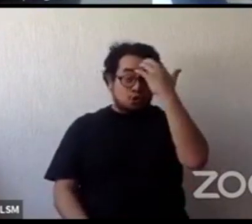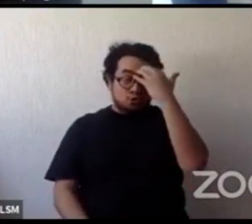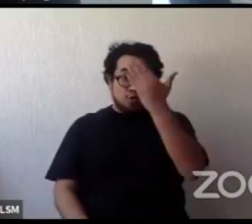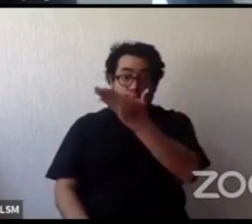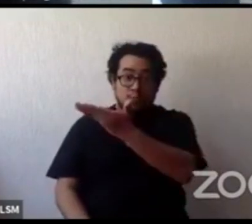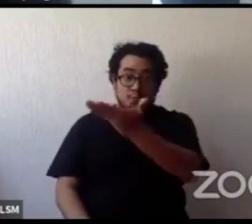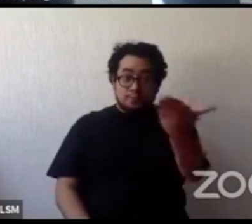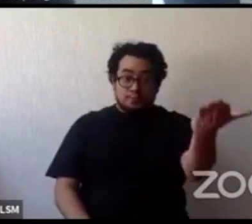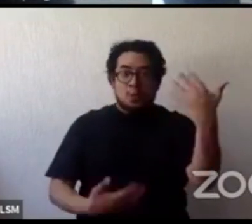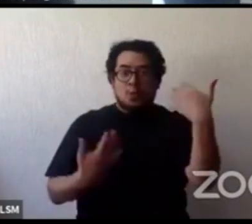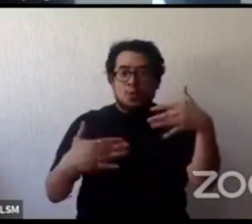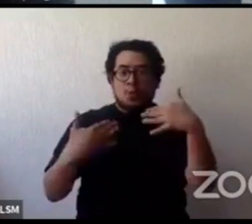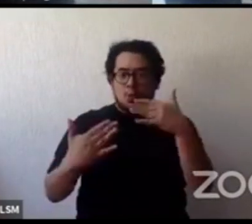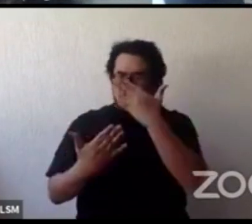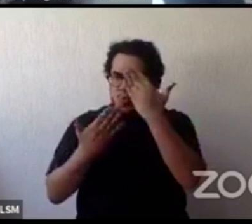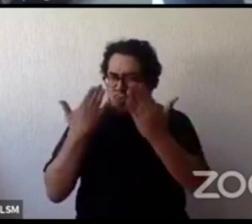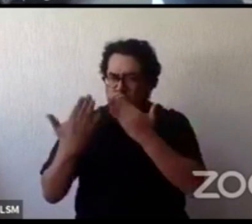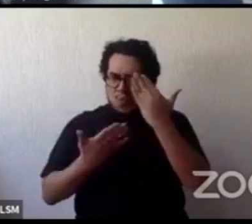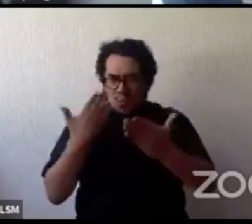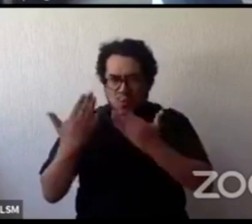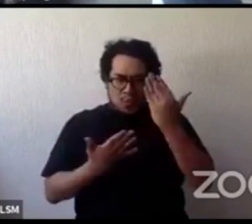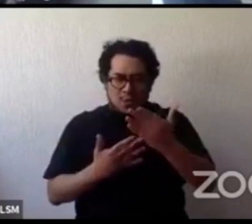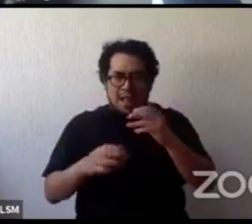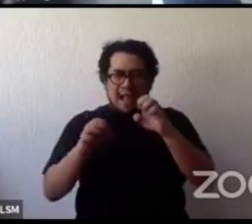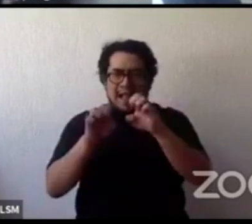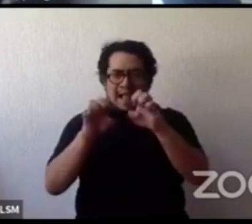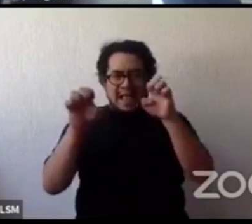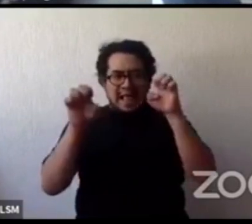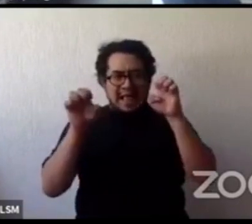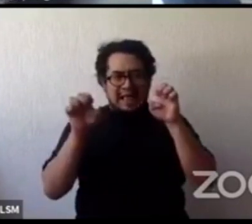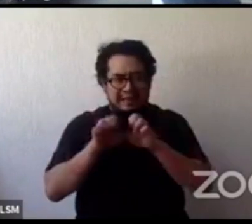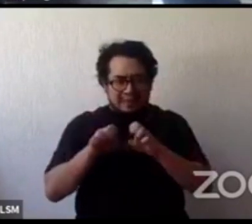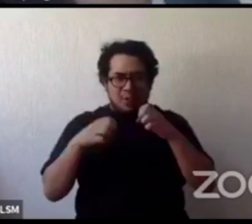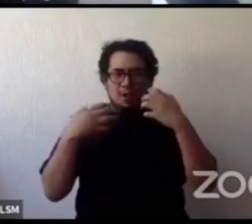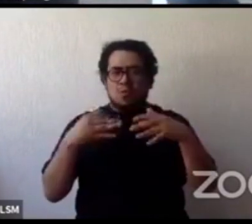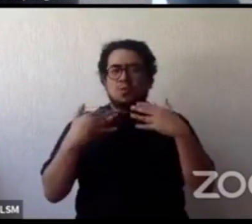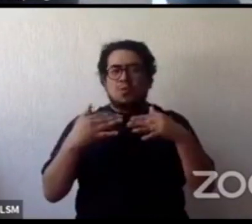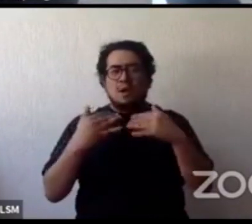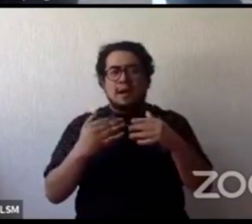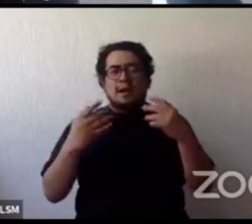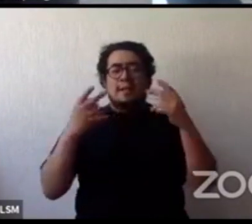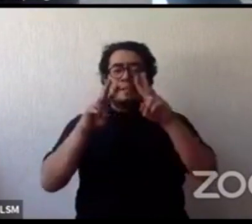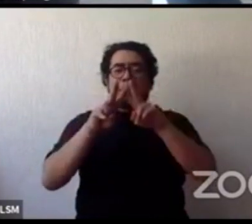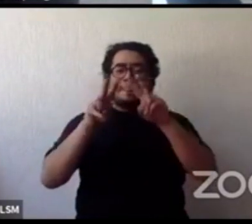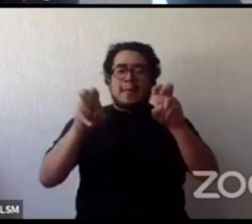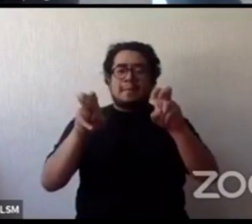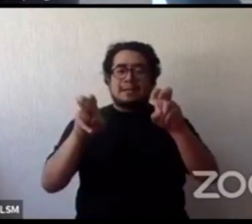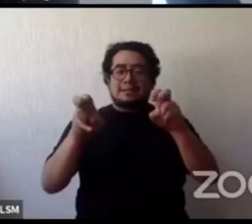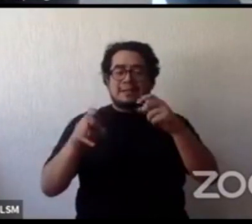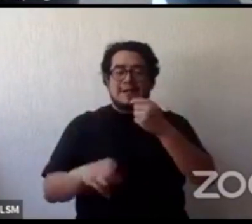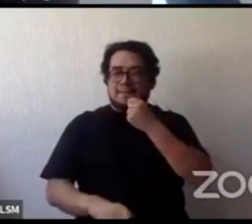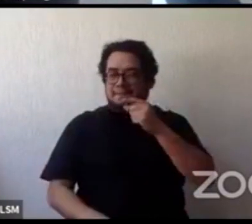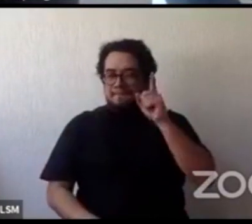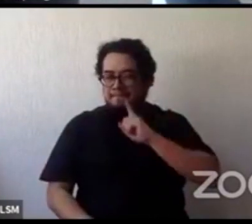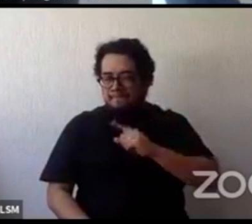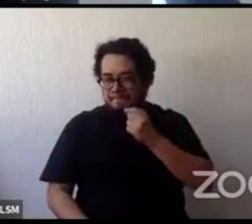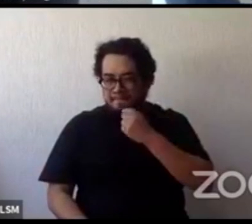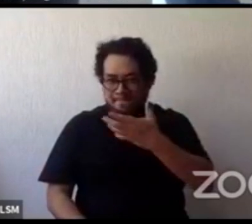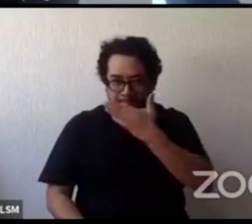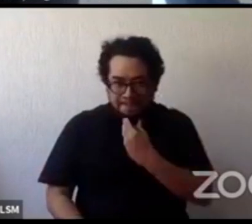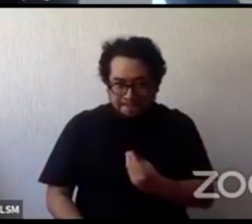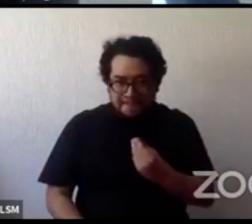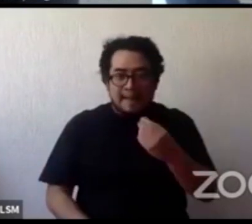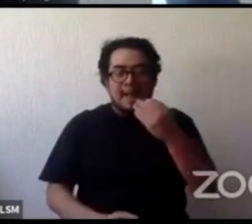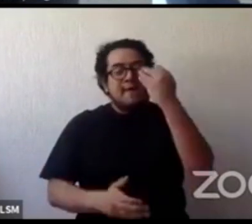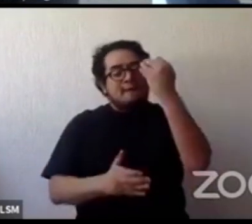increíble que ha podido juntar a personas muy capacitadas en el tema de infancia y creo que les hace falta más recursos